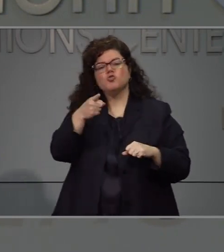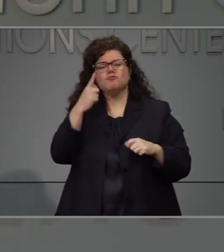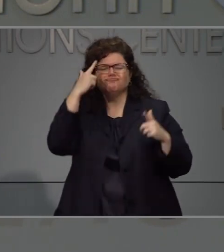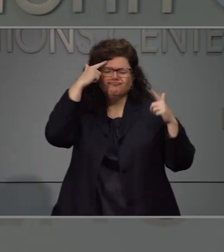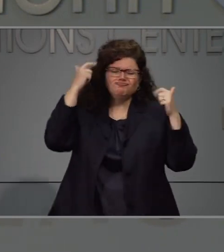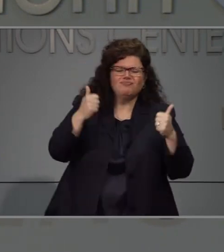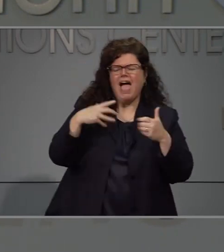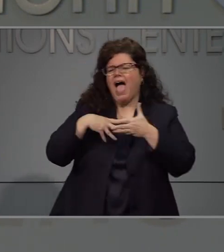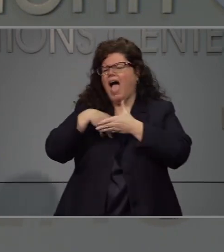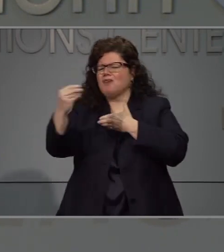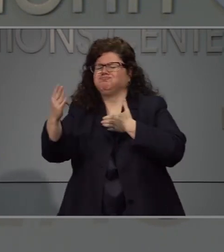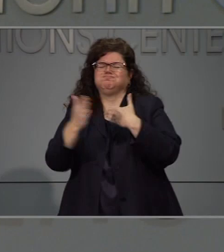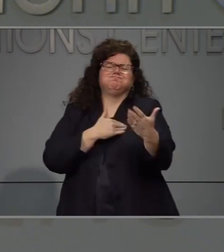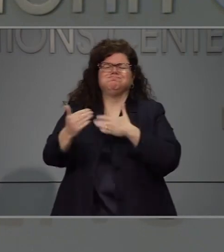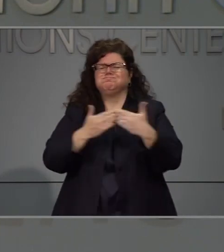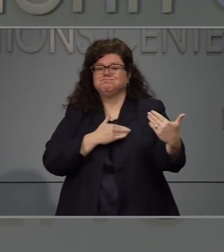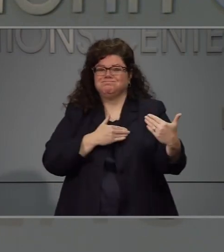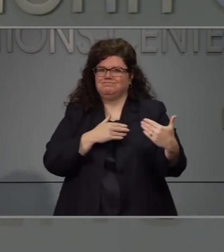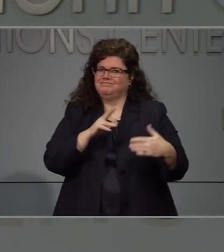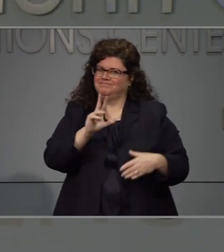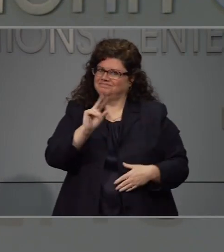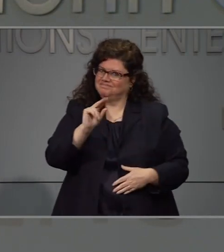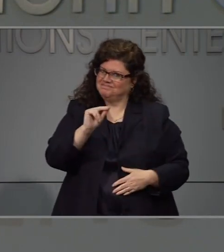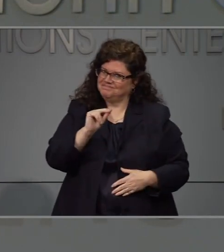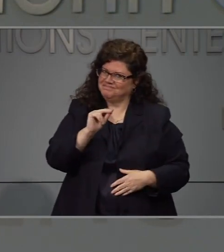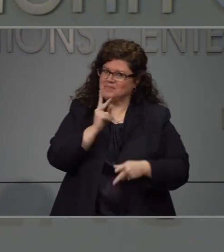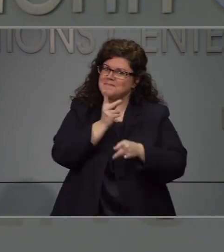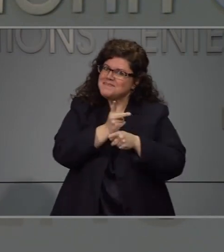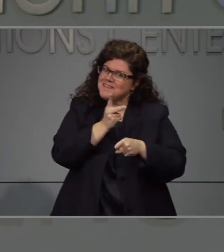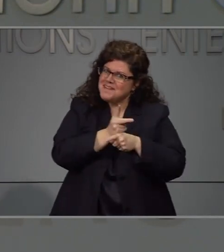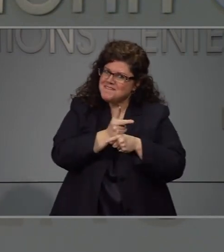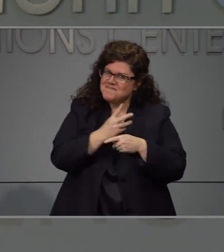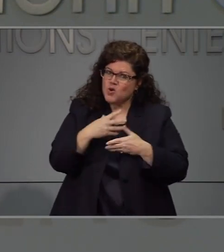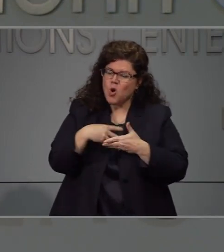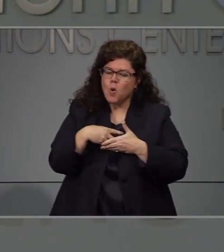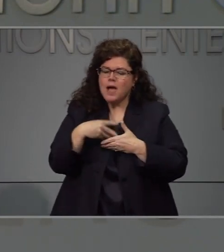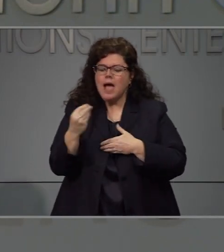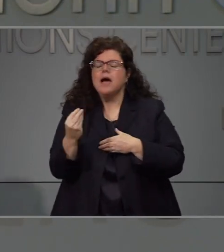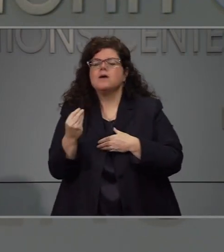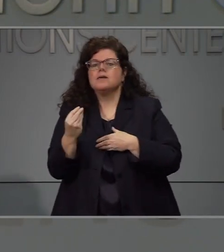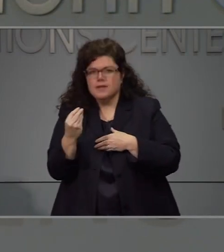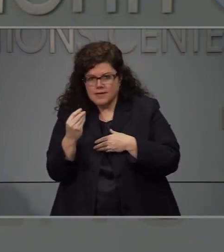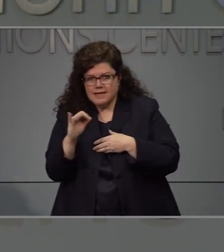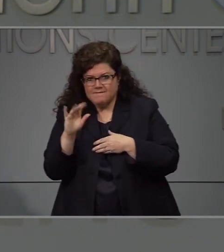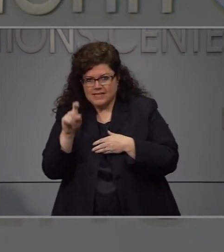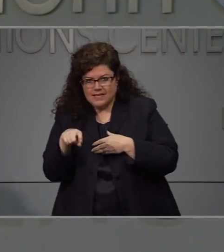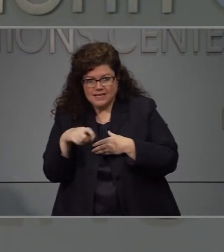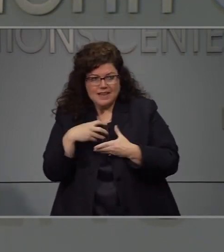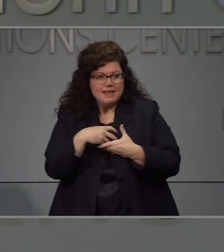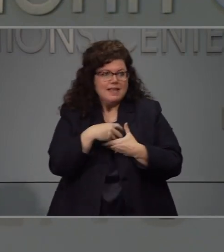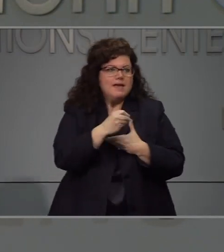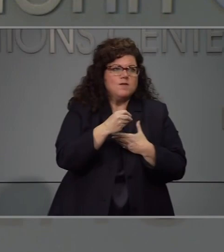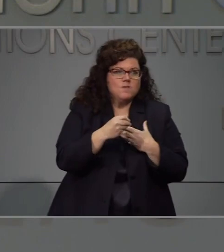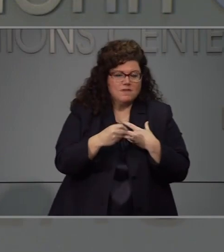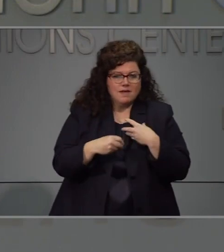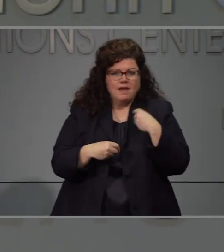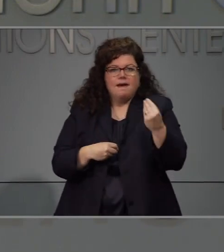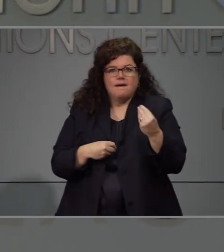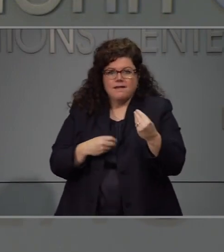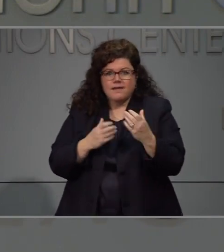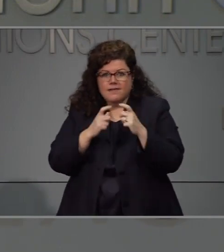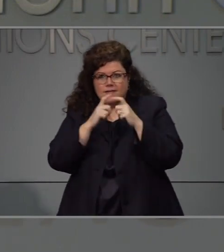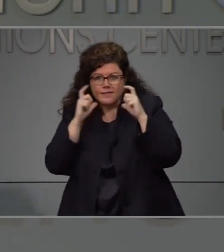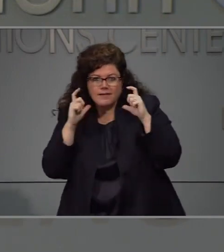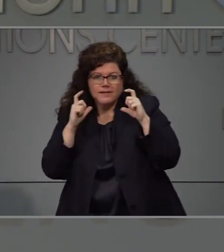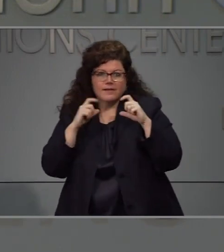segura y pues tienen que protegerse ustedes y también tener cuidado con lo que hacen y yo creo que todos nos unimos y nosotros